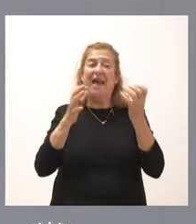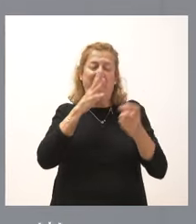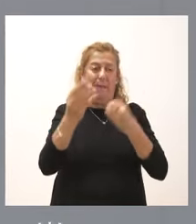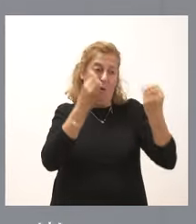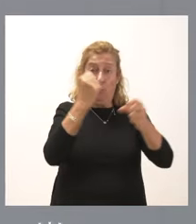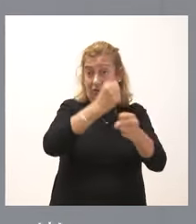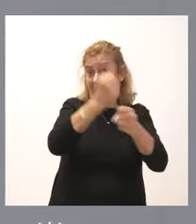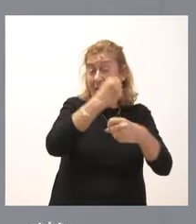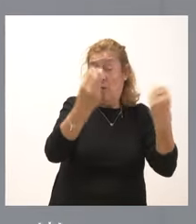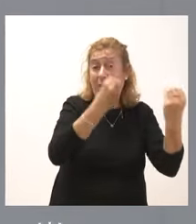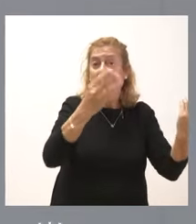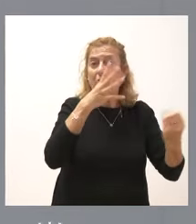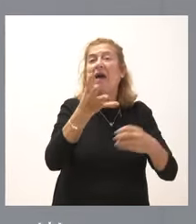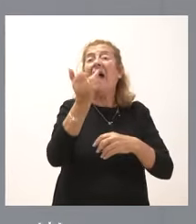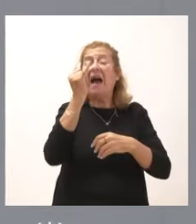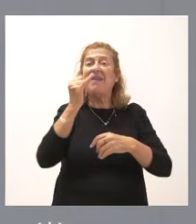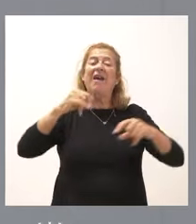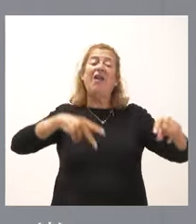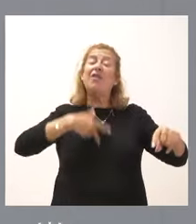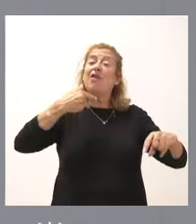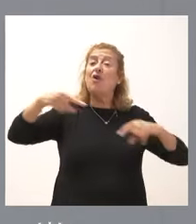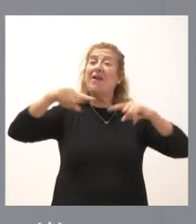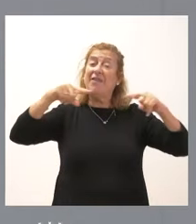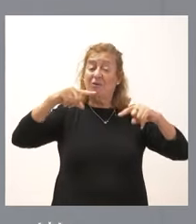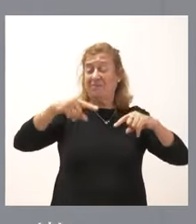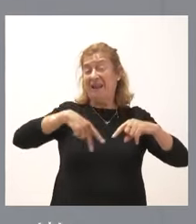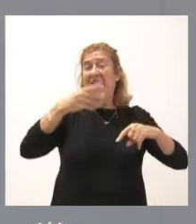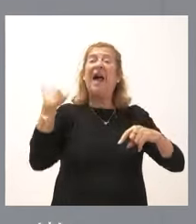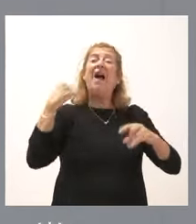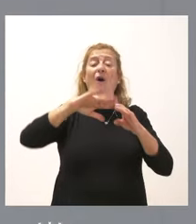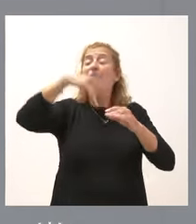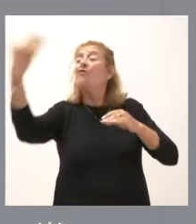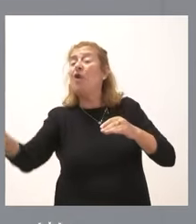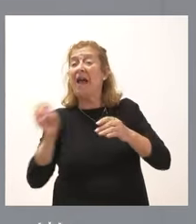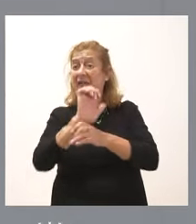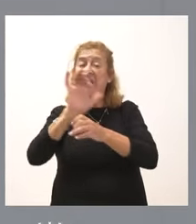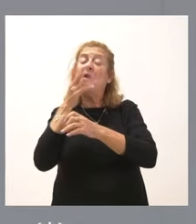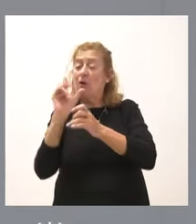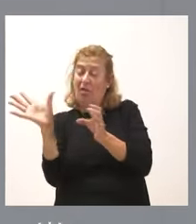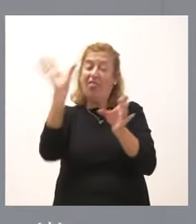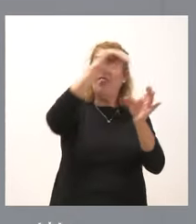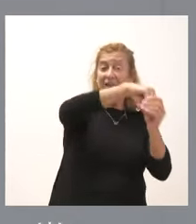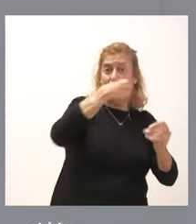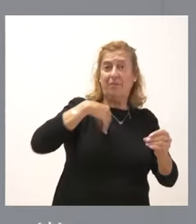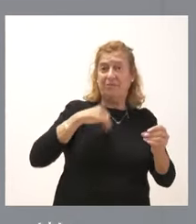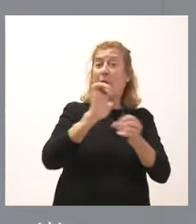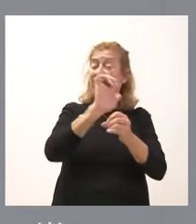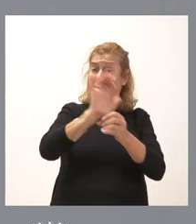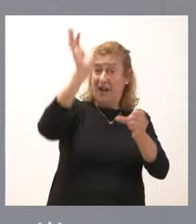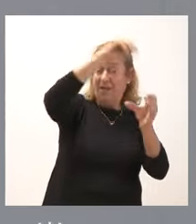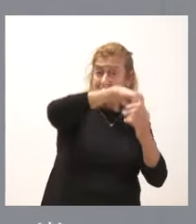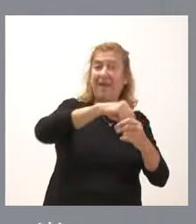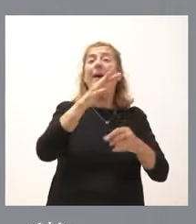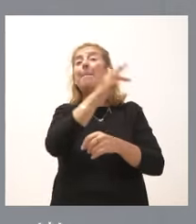porque va a haber direcciones generales que antes estaban fuera del ECIL y se van a incorporar dentro del ECIL. Además, esta es una